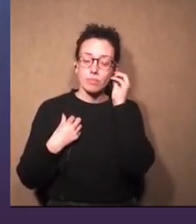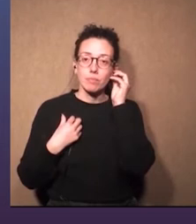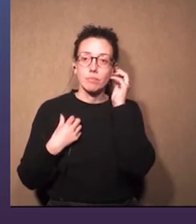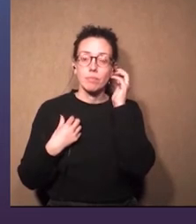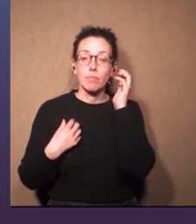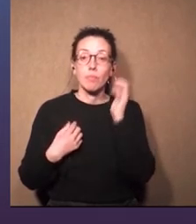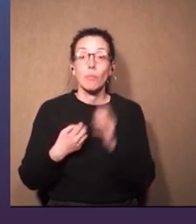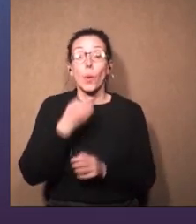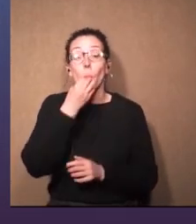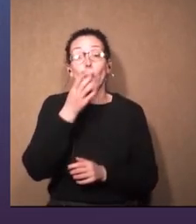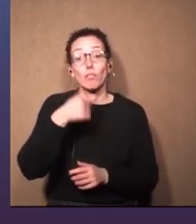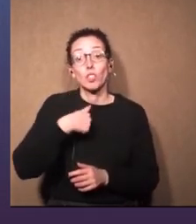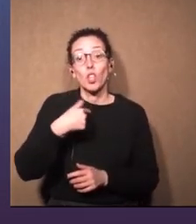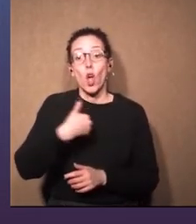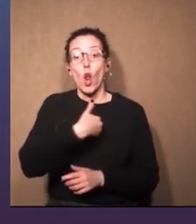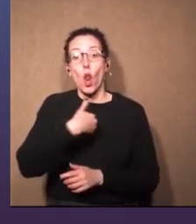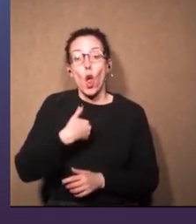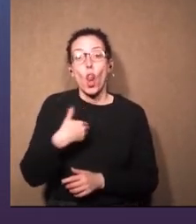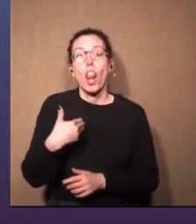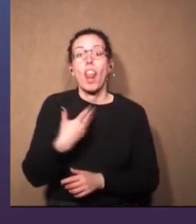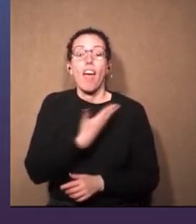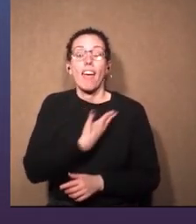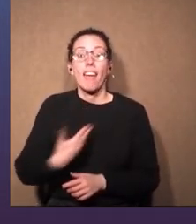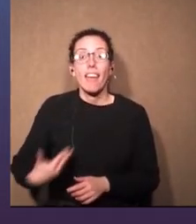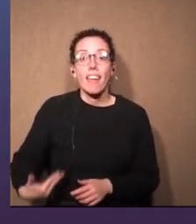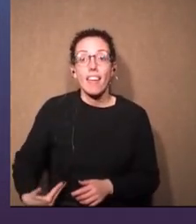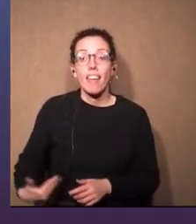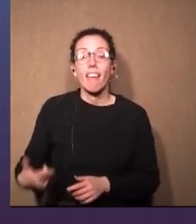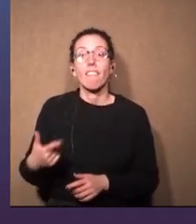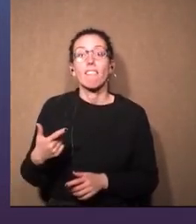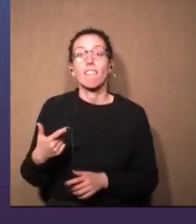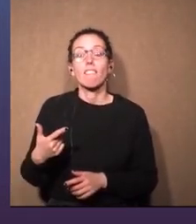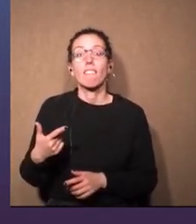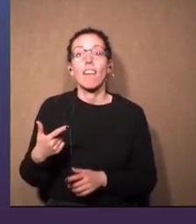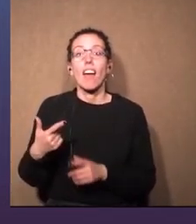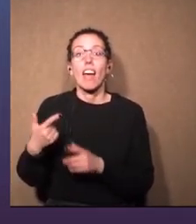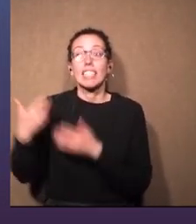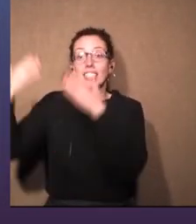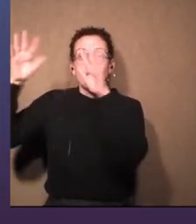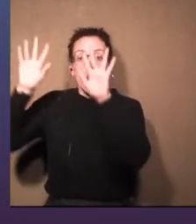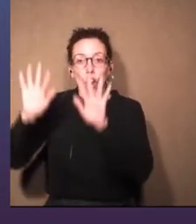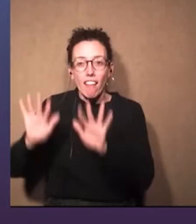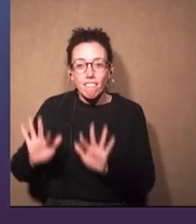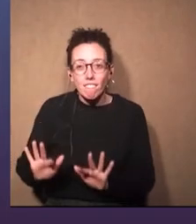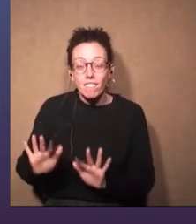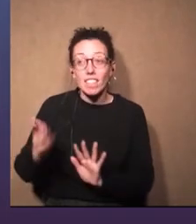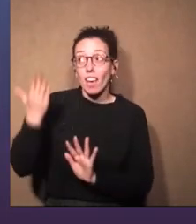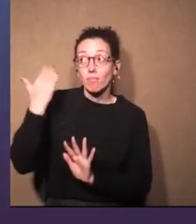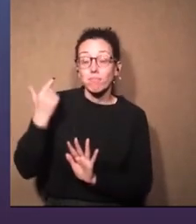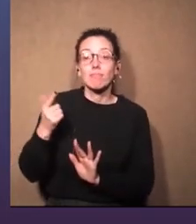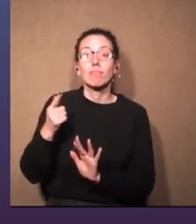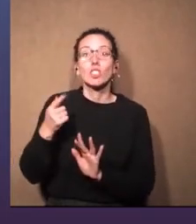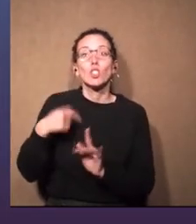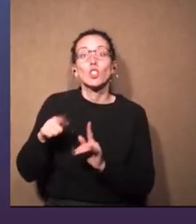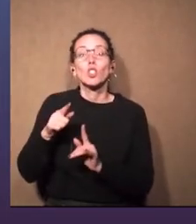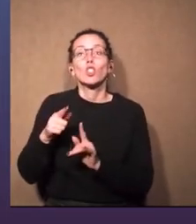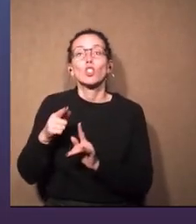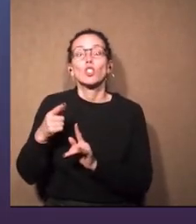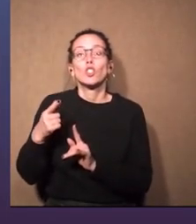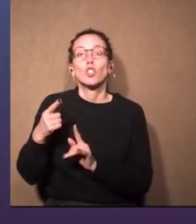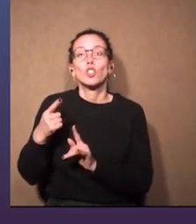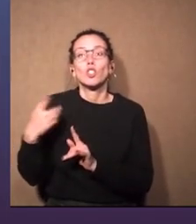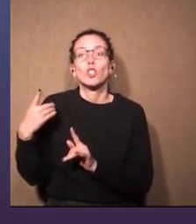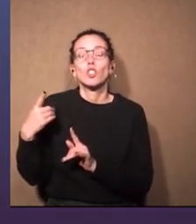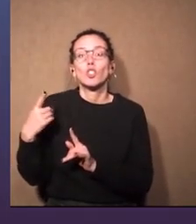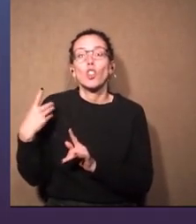Bueno, desde mi rol de jefa de taller de realización escenográfica dirijo tres